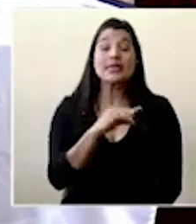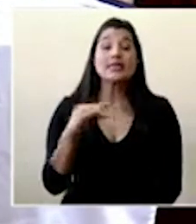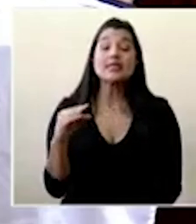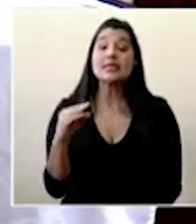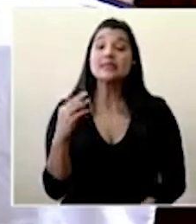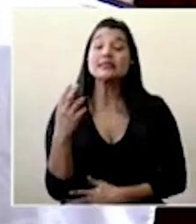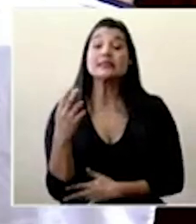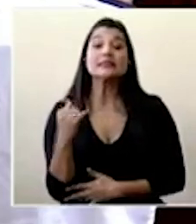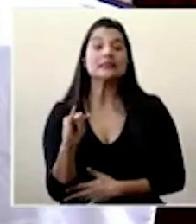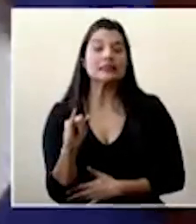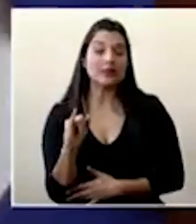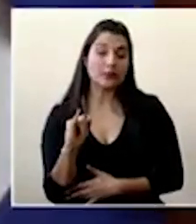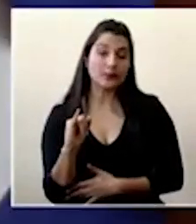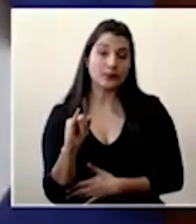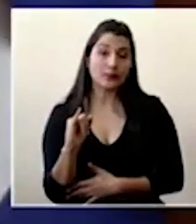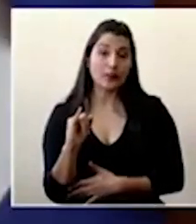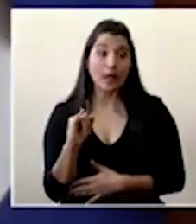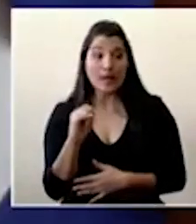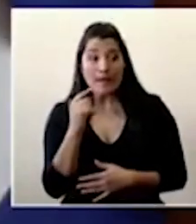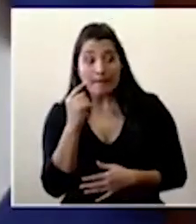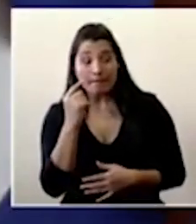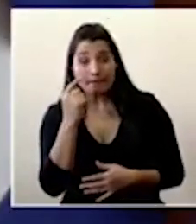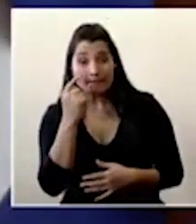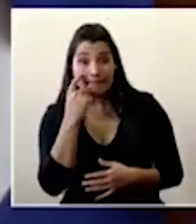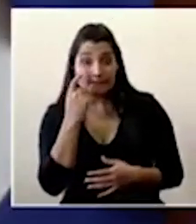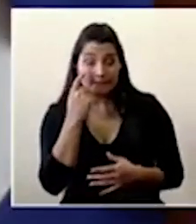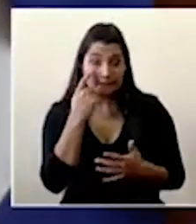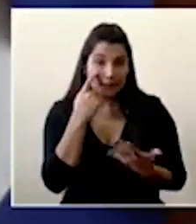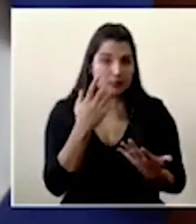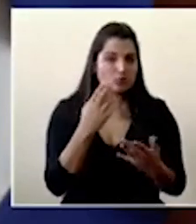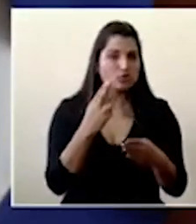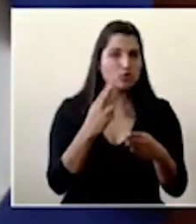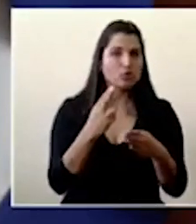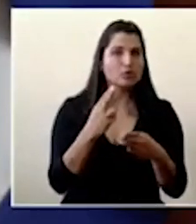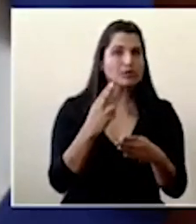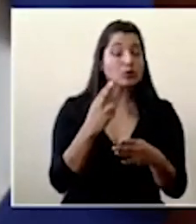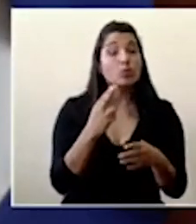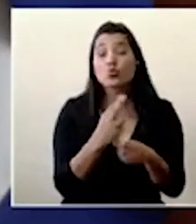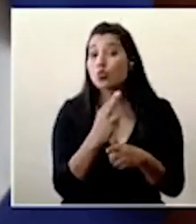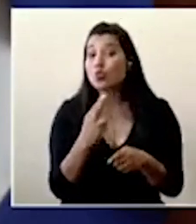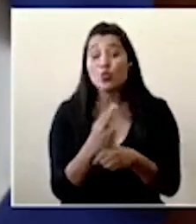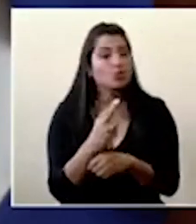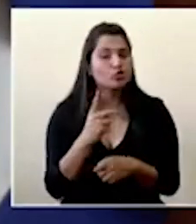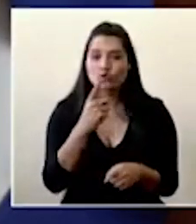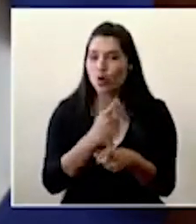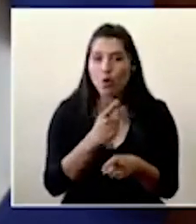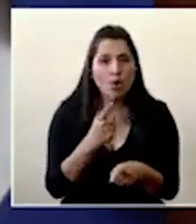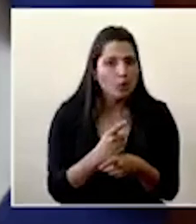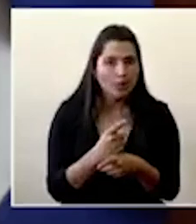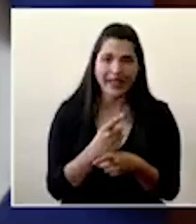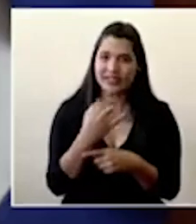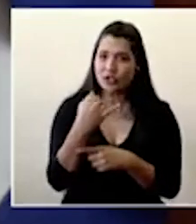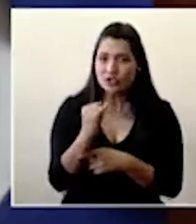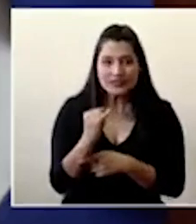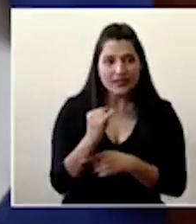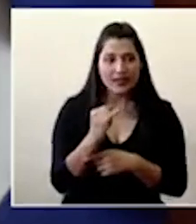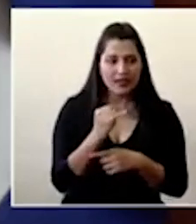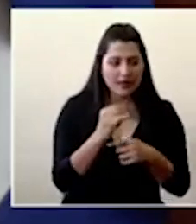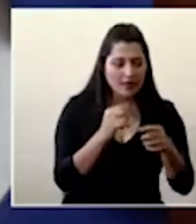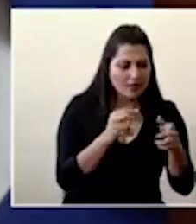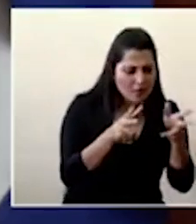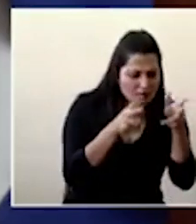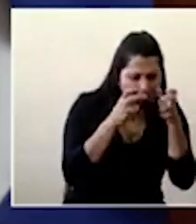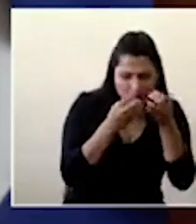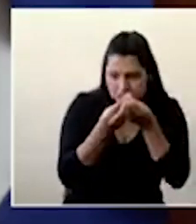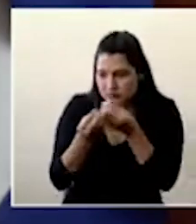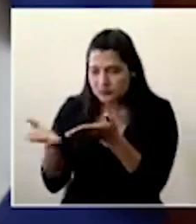presenten donde haya un uso adecuado ya sea filtración de información un pantallazo una foto que